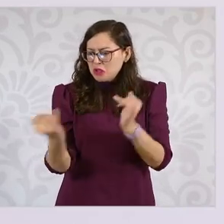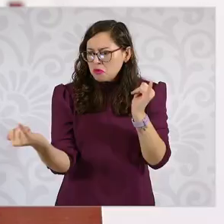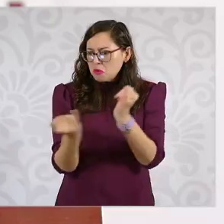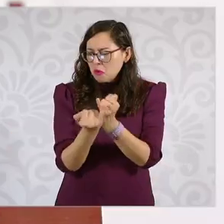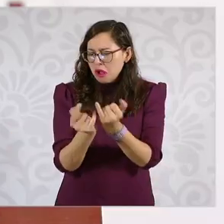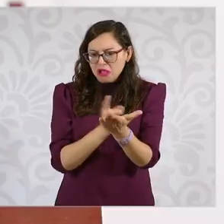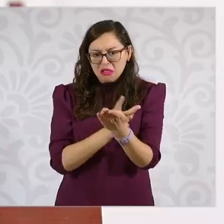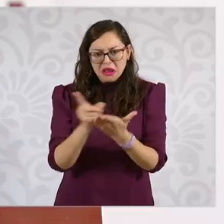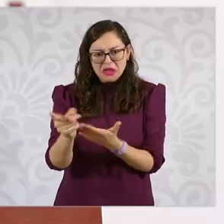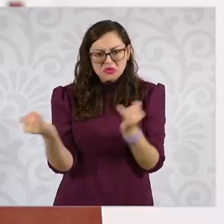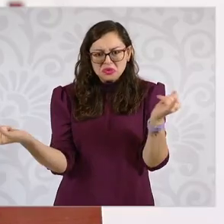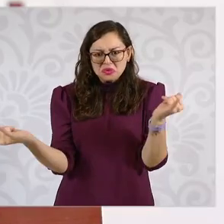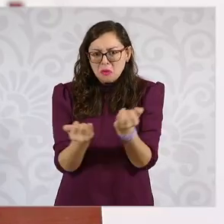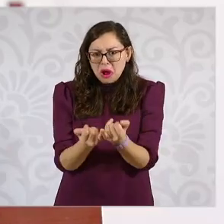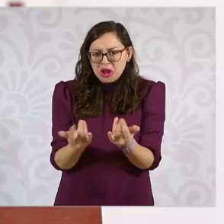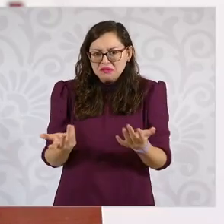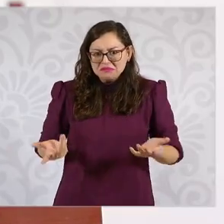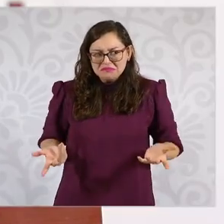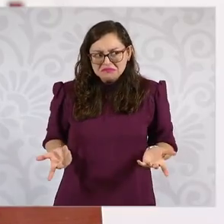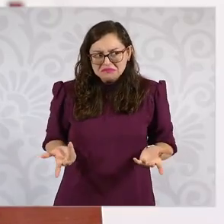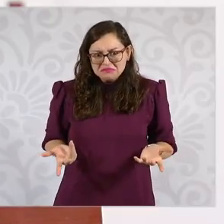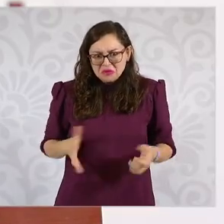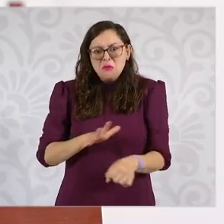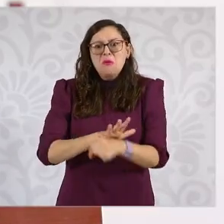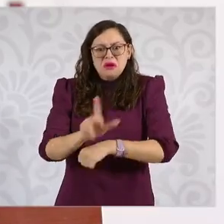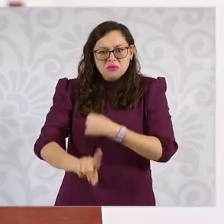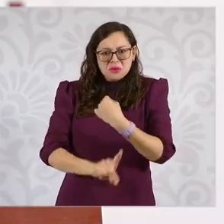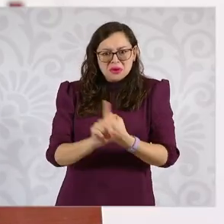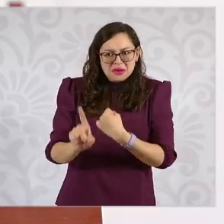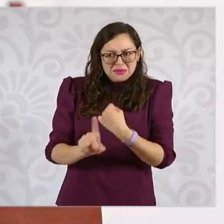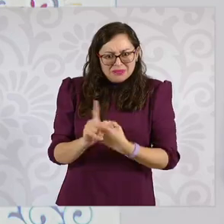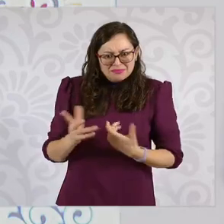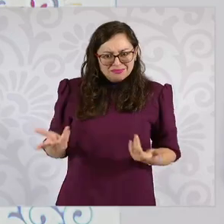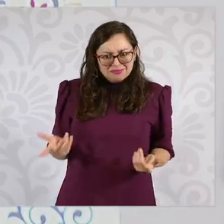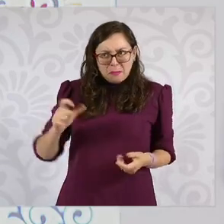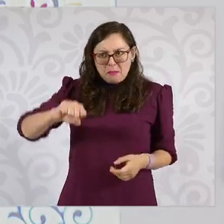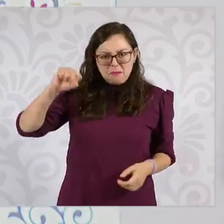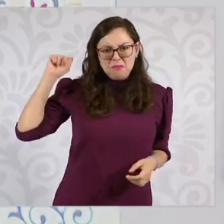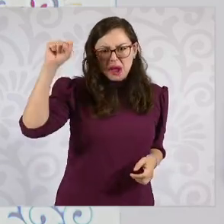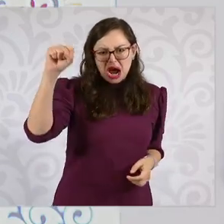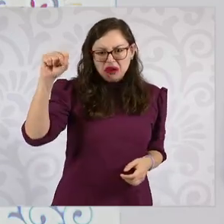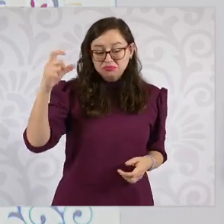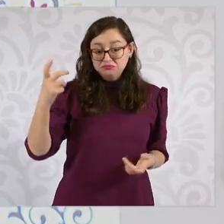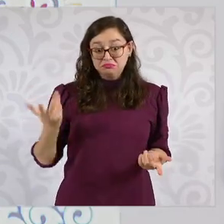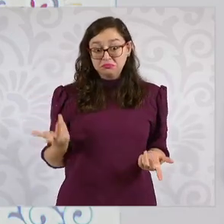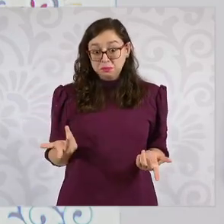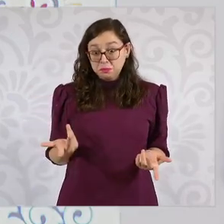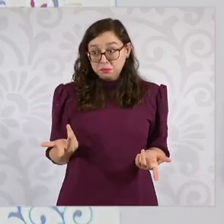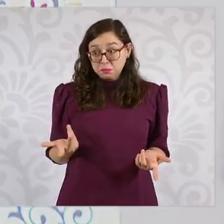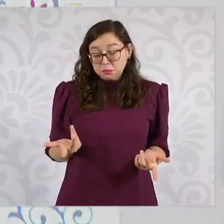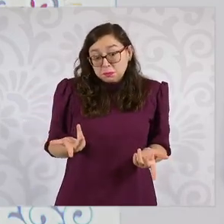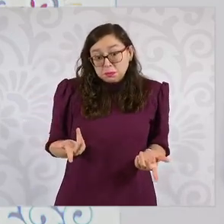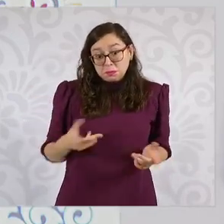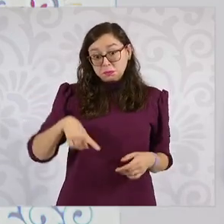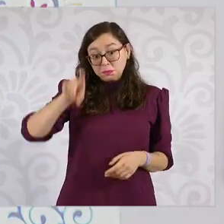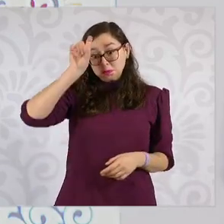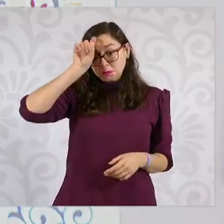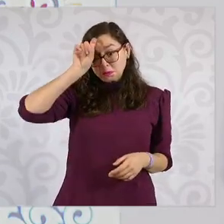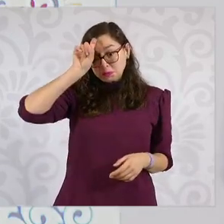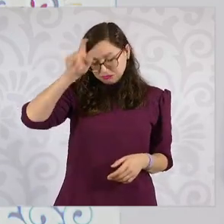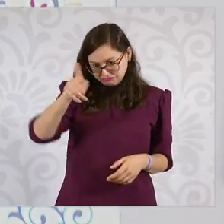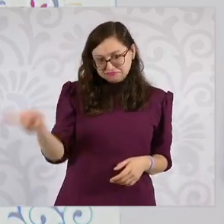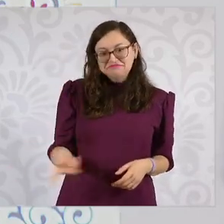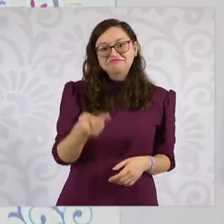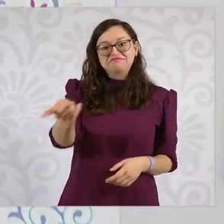estén en par o la que están en par? Eso es una buena pregunta. Y segundo, ¿por